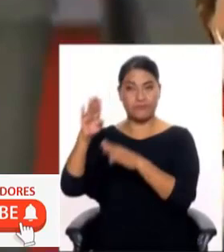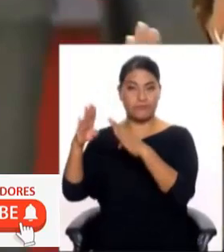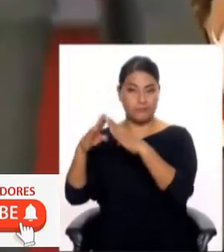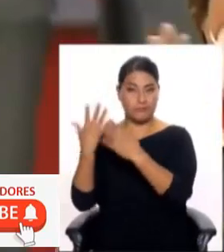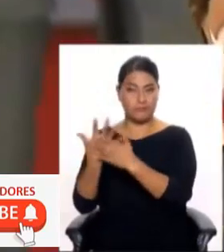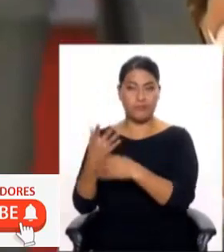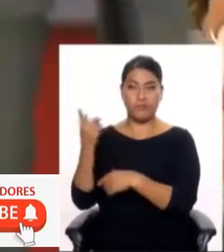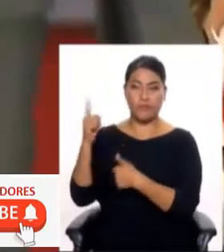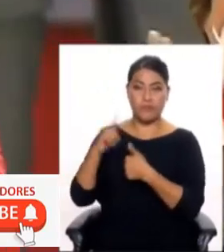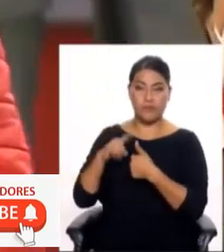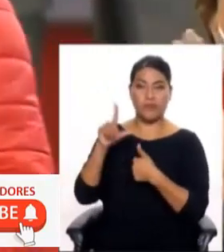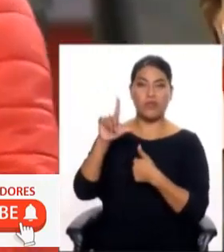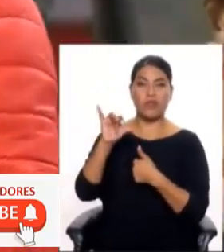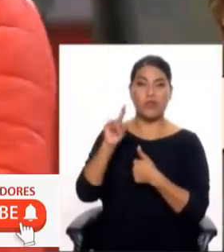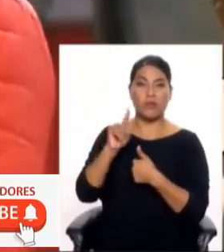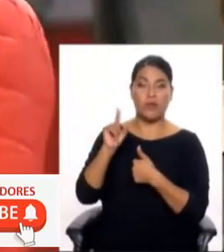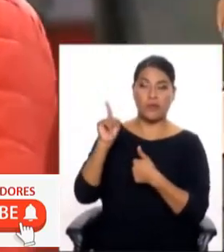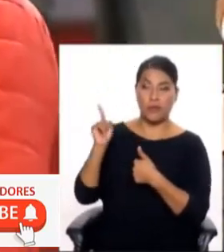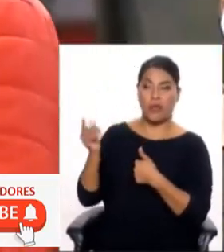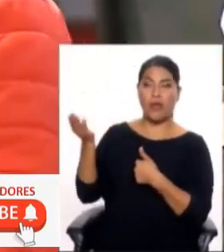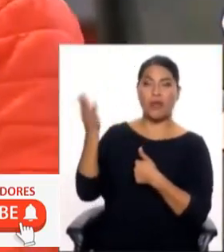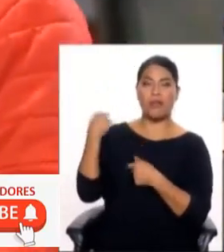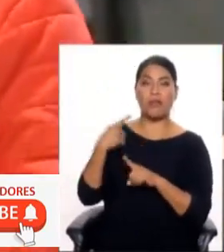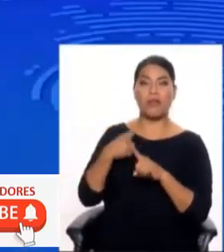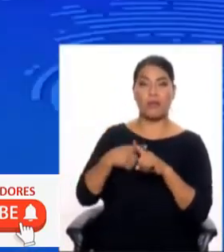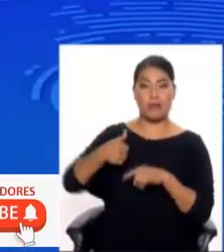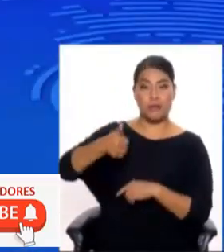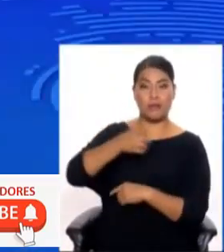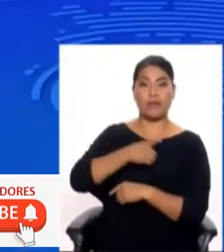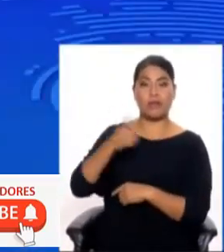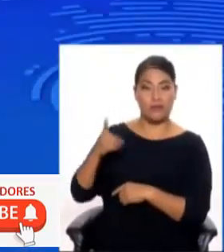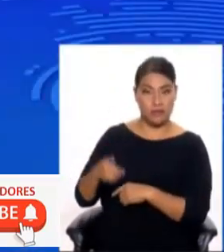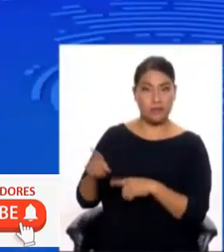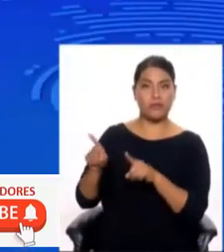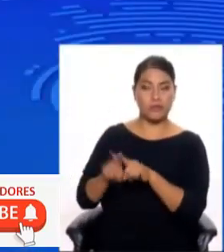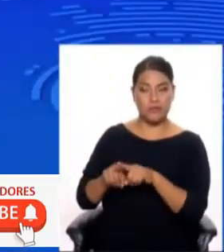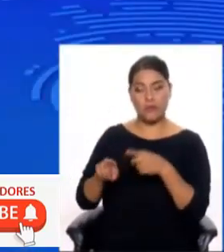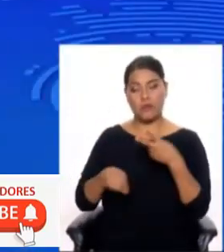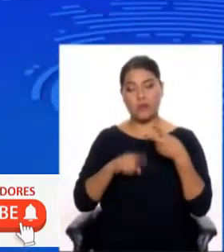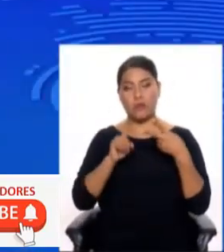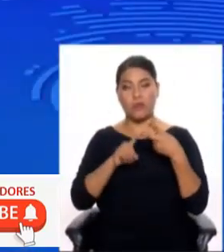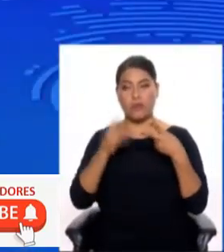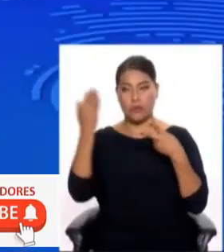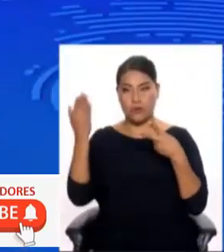like y lo más importante, comparte nuestra información. Con nosotros será, hasta la próxima. Tupananchis Kama. Tupananchis Kama.